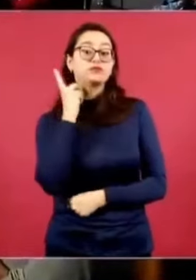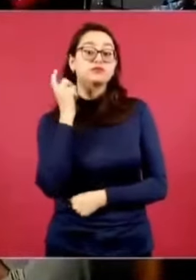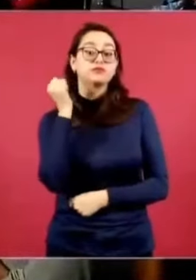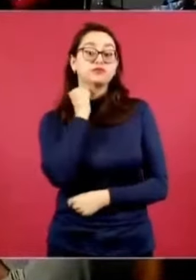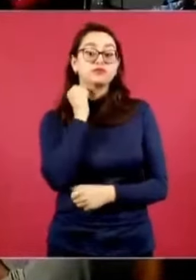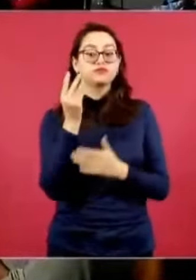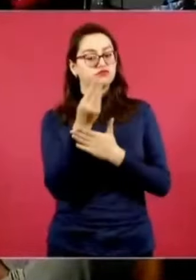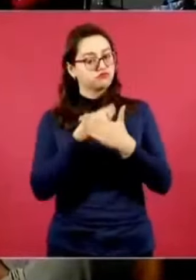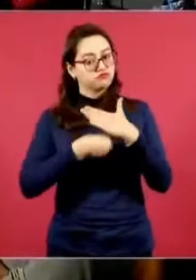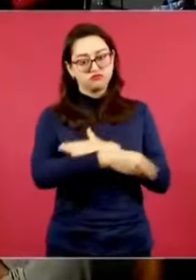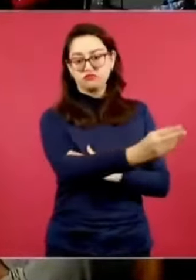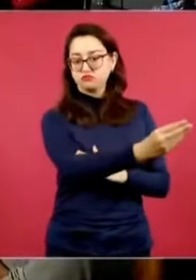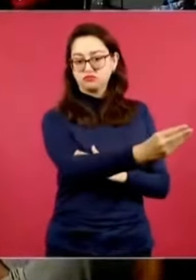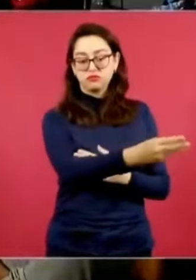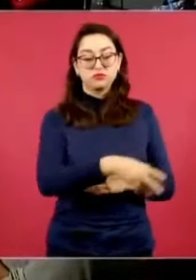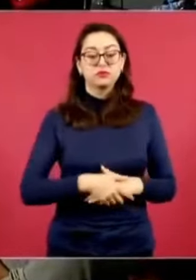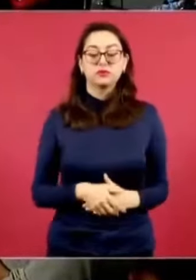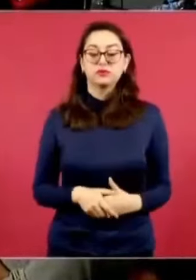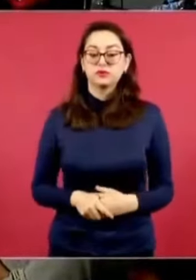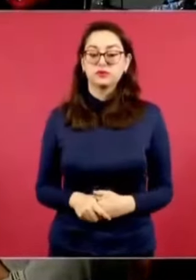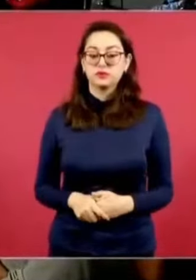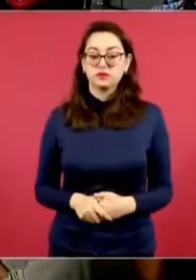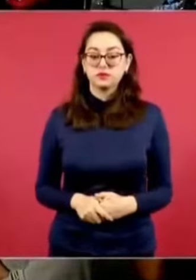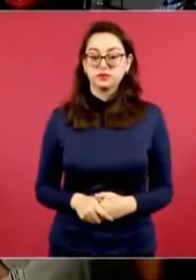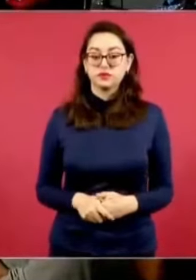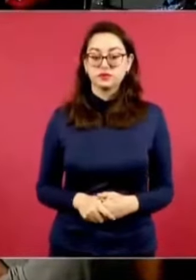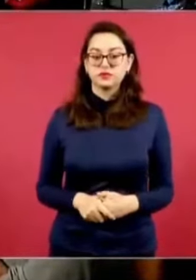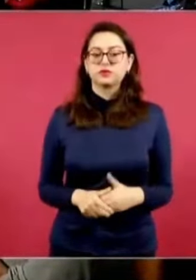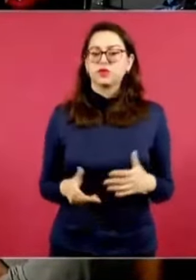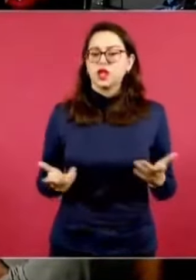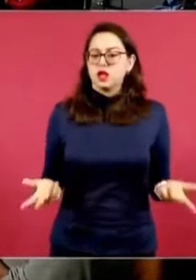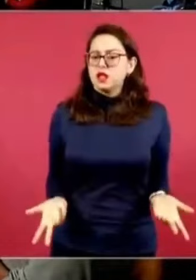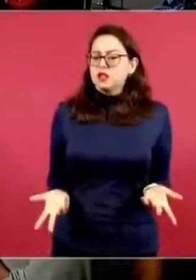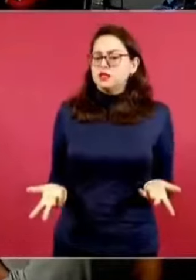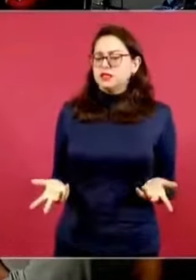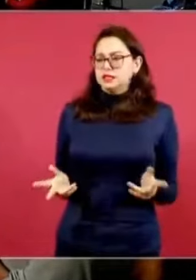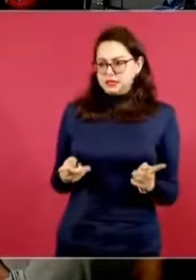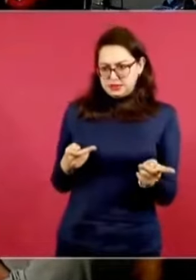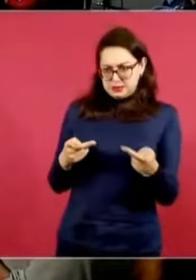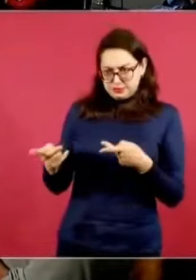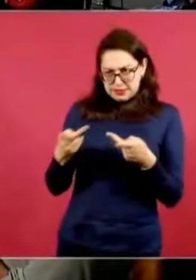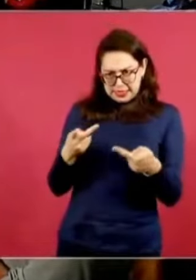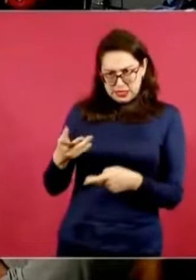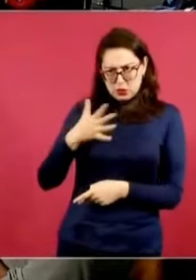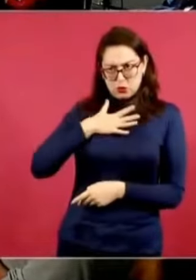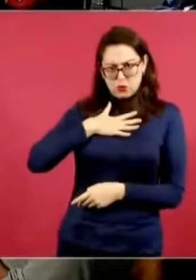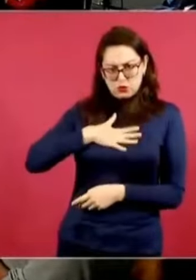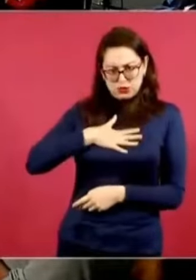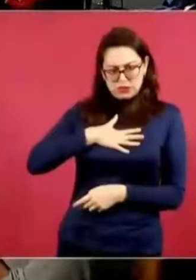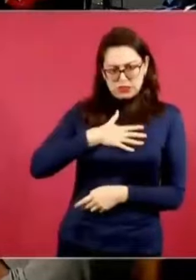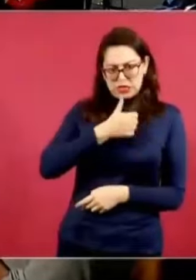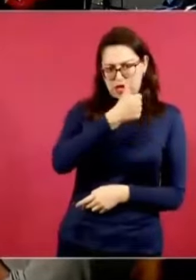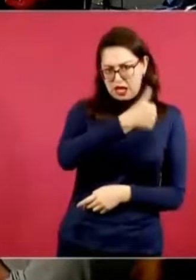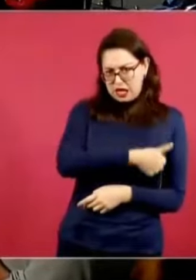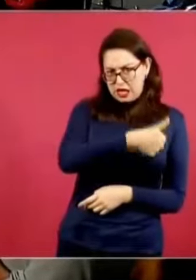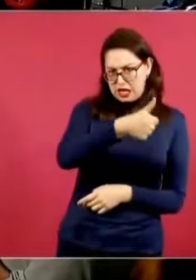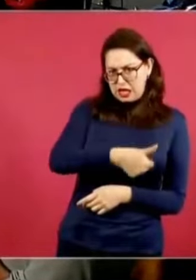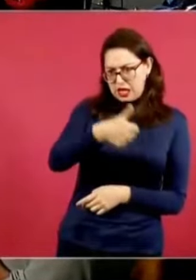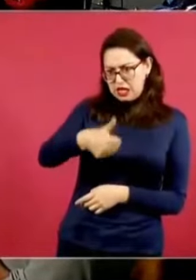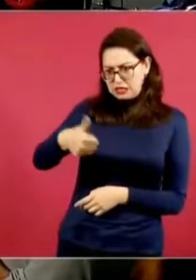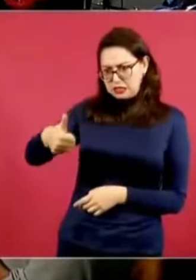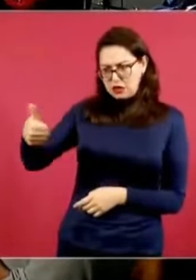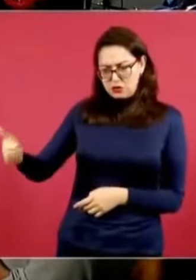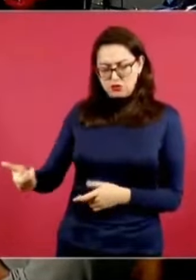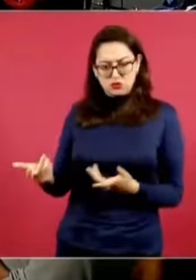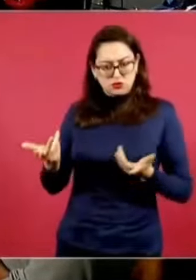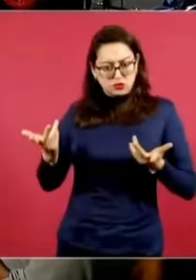Presidente, en cuanto a los planes de justicia, en cada uno, ¿cómo va a dejar a su salida?